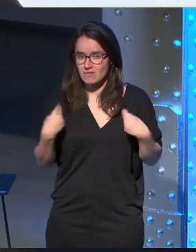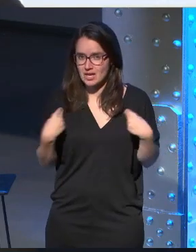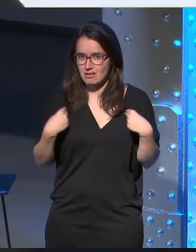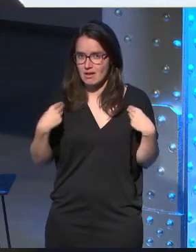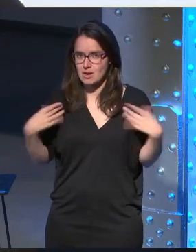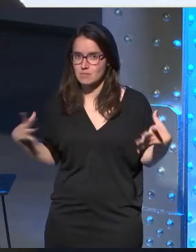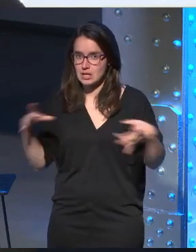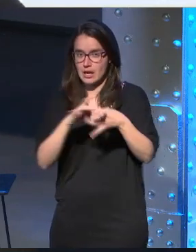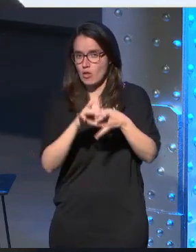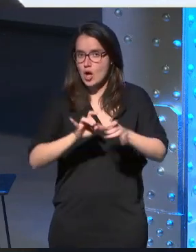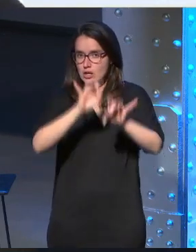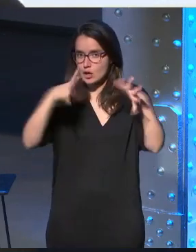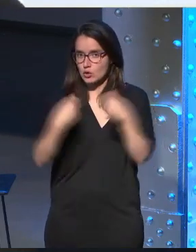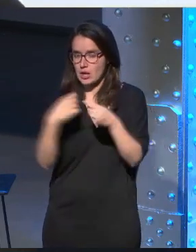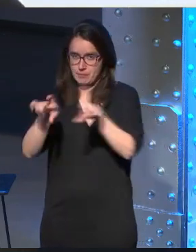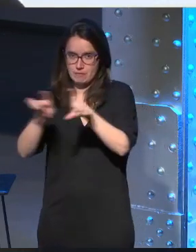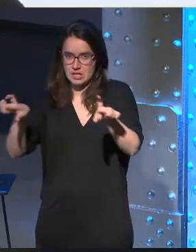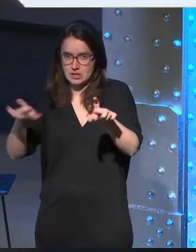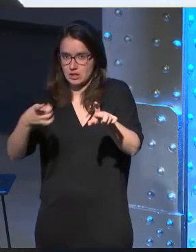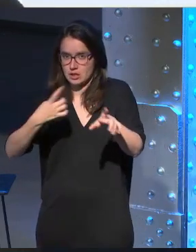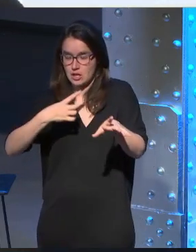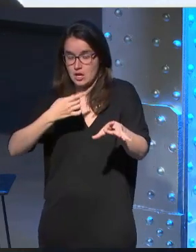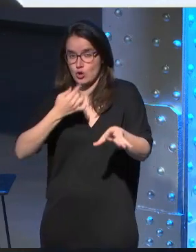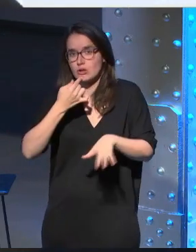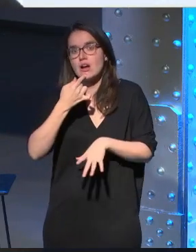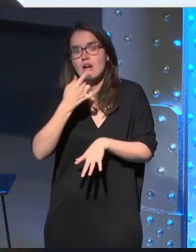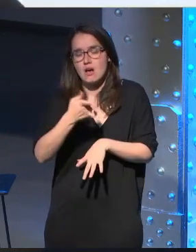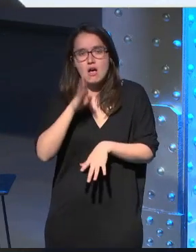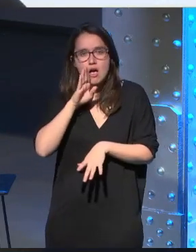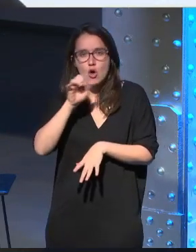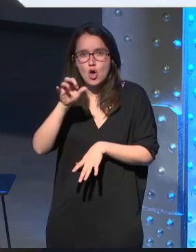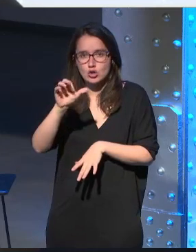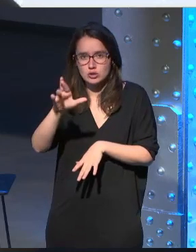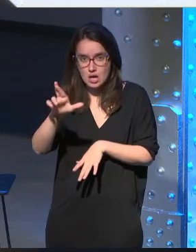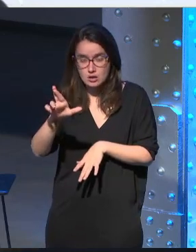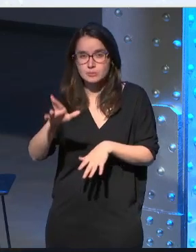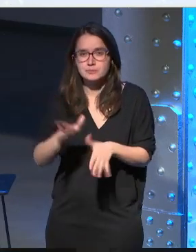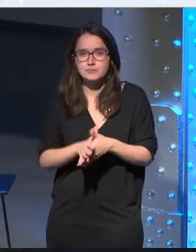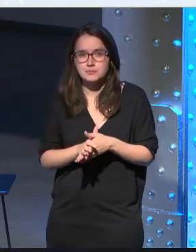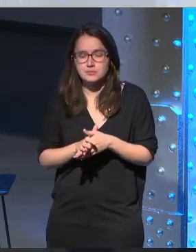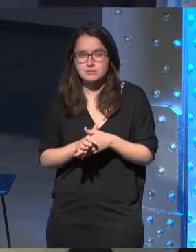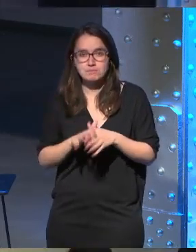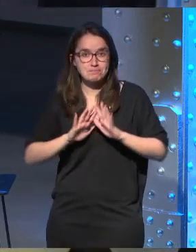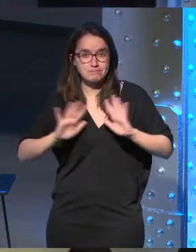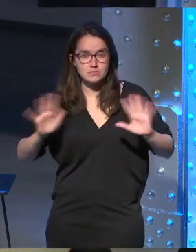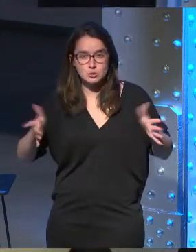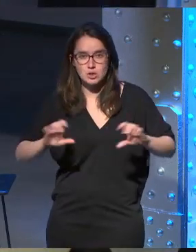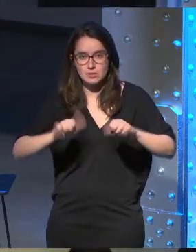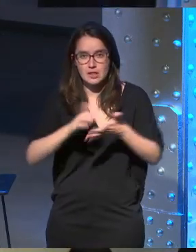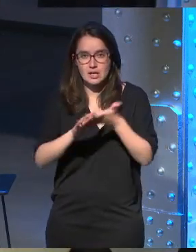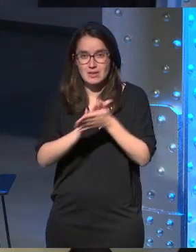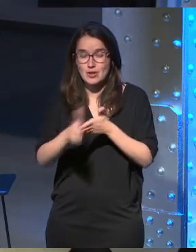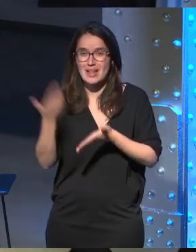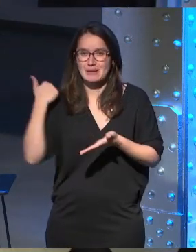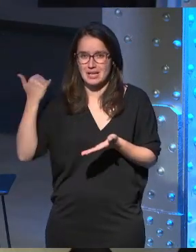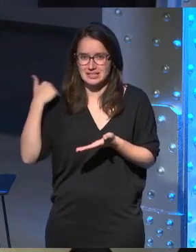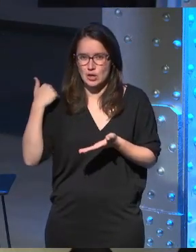ligado obviamente a la de la compañía que os introducía Oscar que es la compañía que funde Future Lighthouse os voy a empezar hablando del